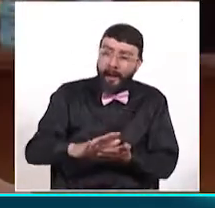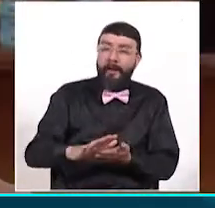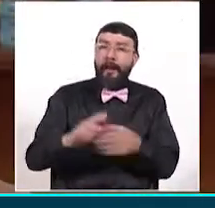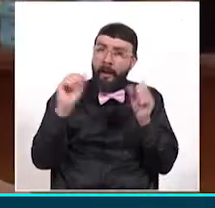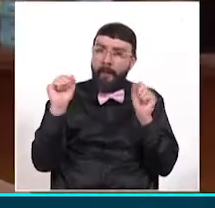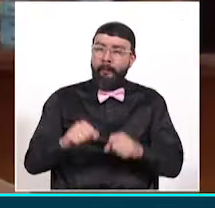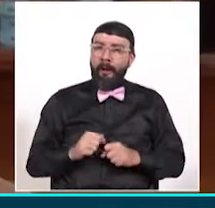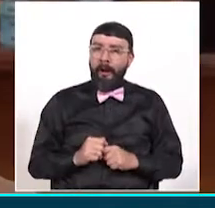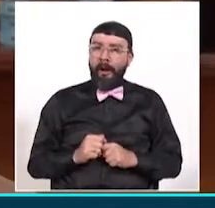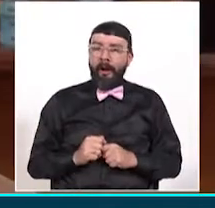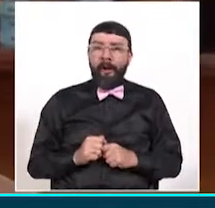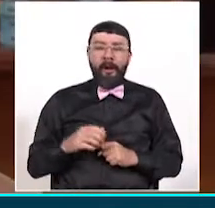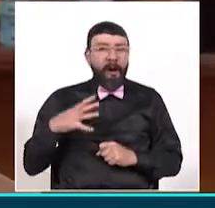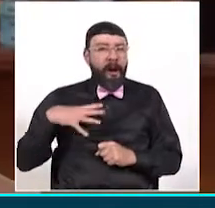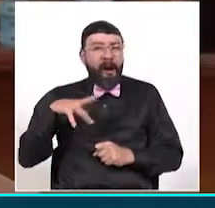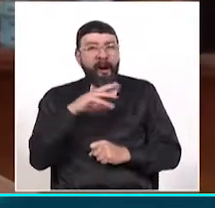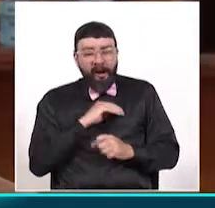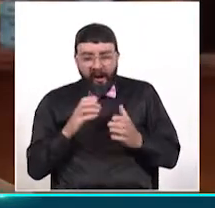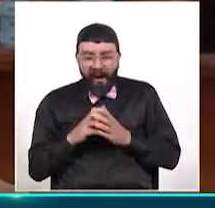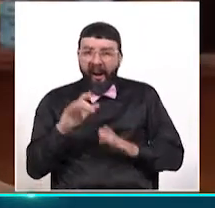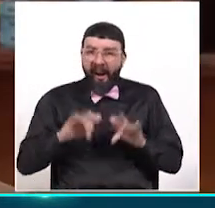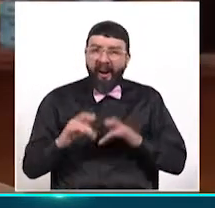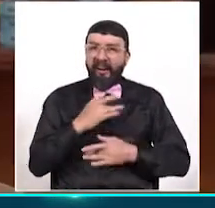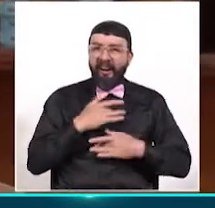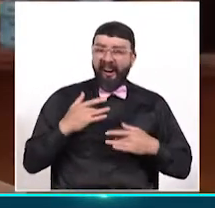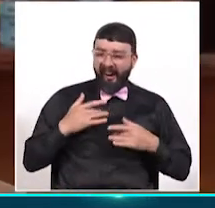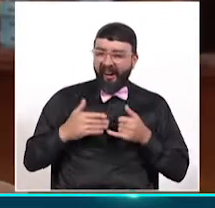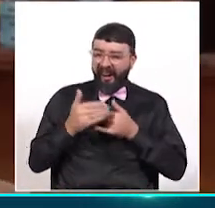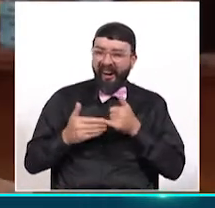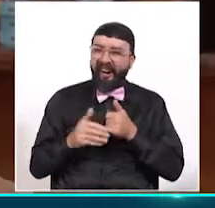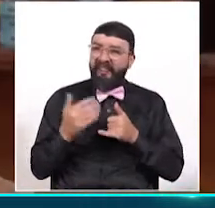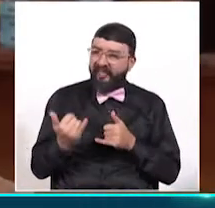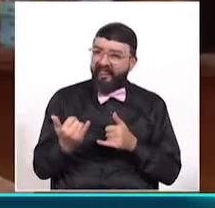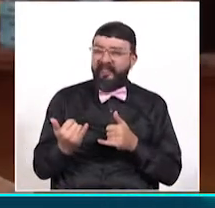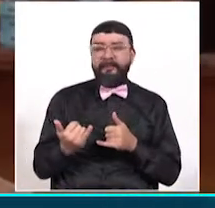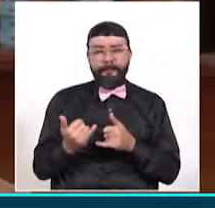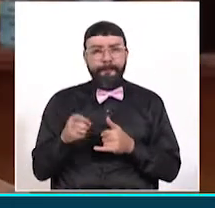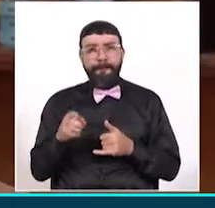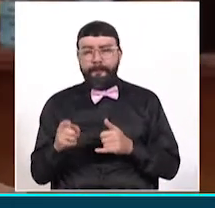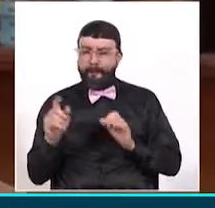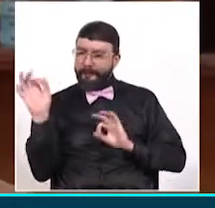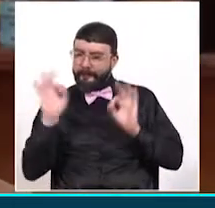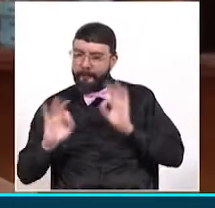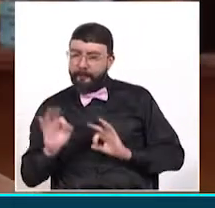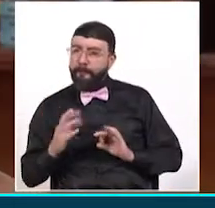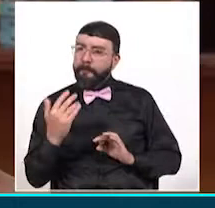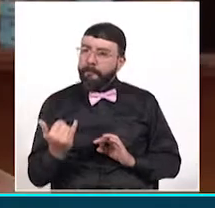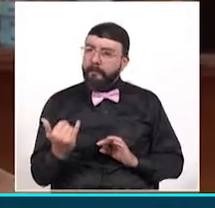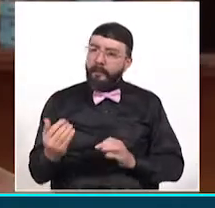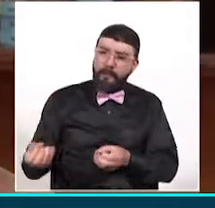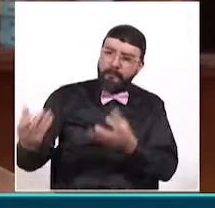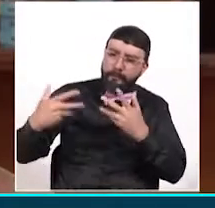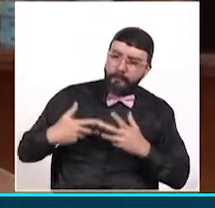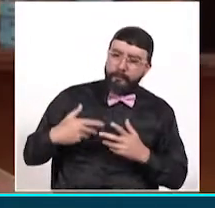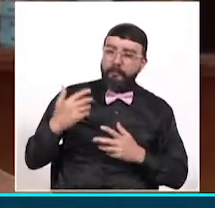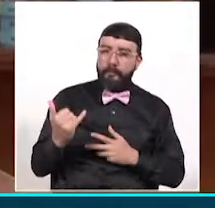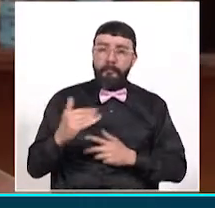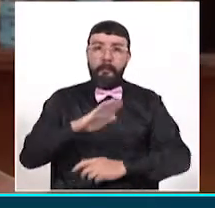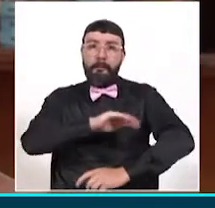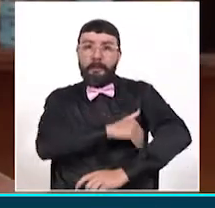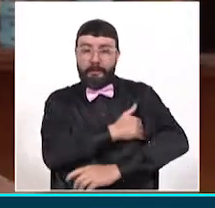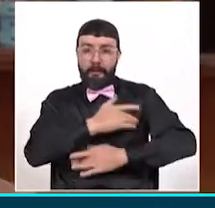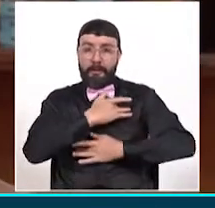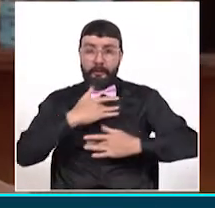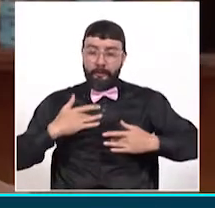y nosotros como Secretaría de Salud Departamental nos sometemos a los lineamientos que nos dé el Ministerio de Salud